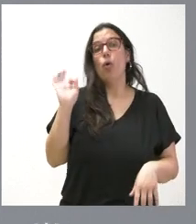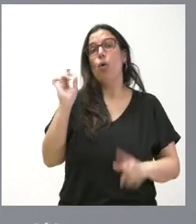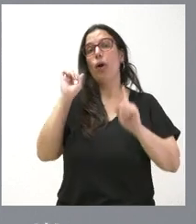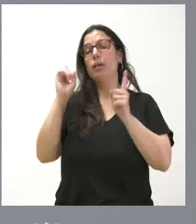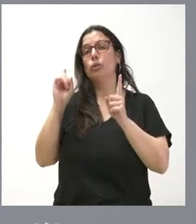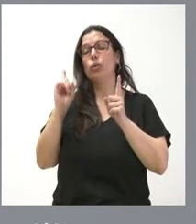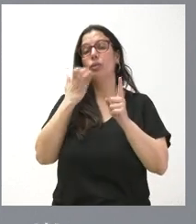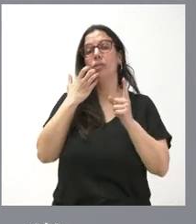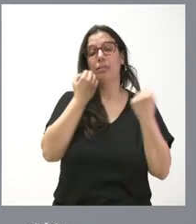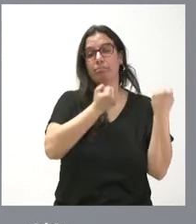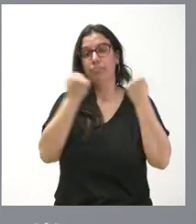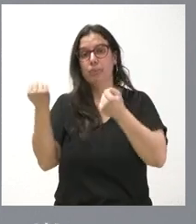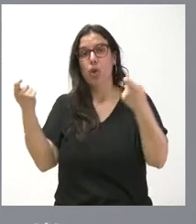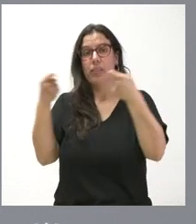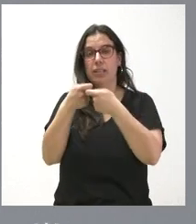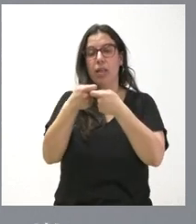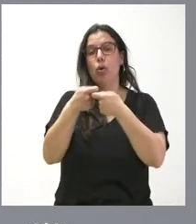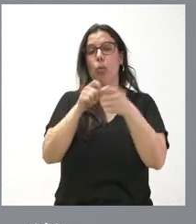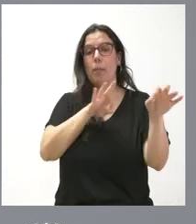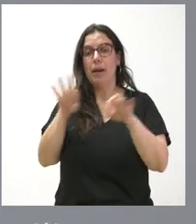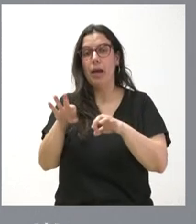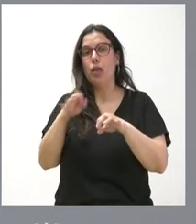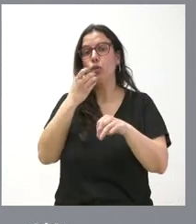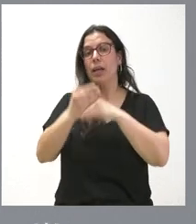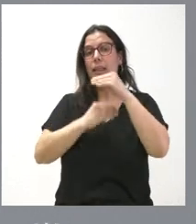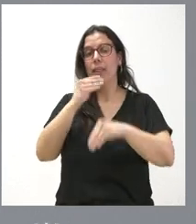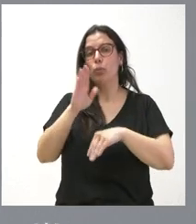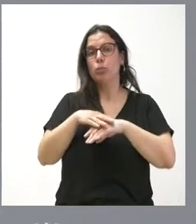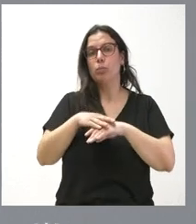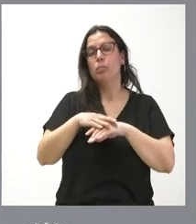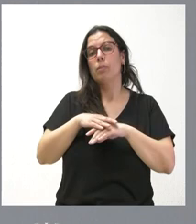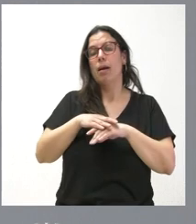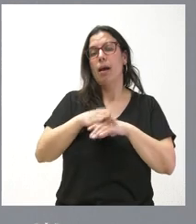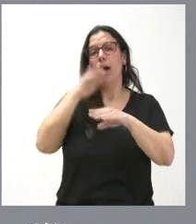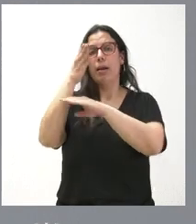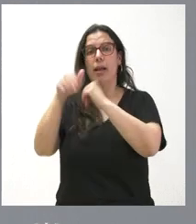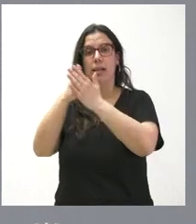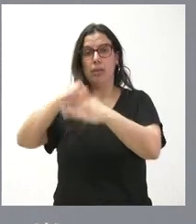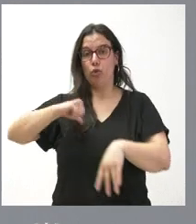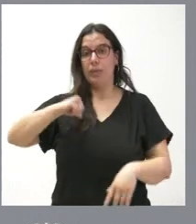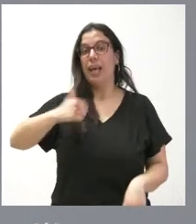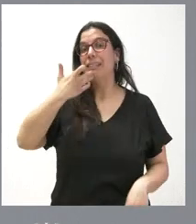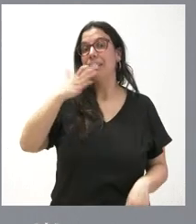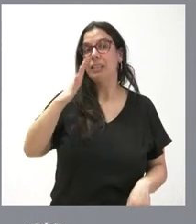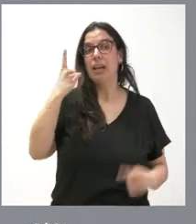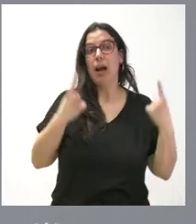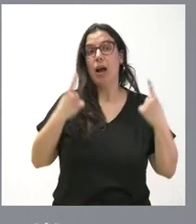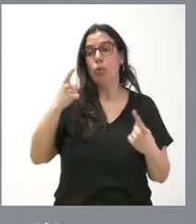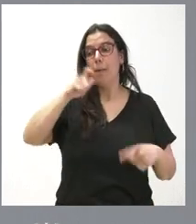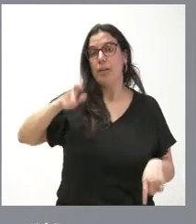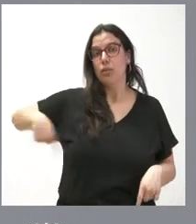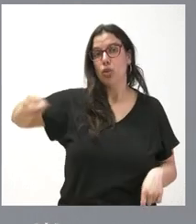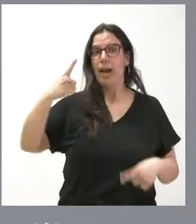transporte concertado y programado que podamos realizar a los establecimientos sanitarios. Pero, lógicamente, si alguna de estas personas